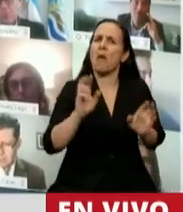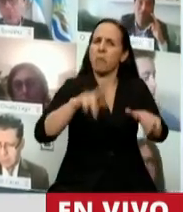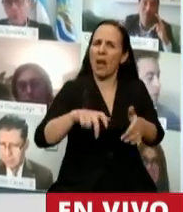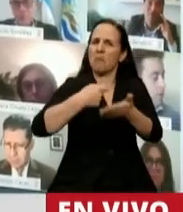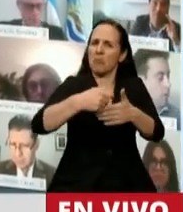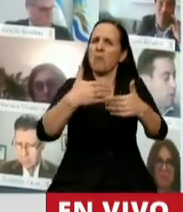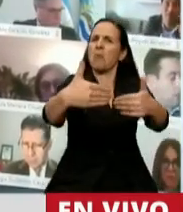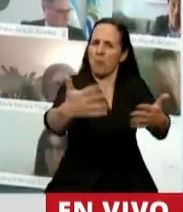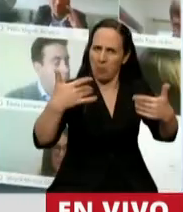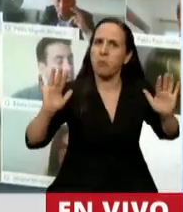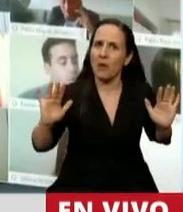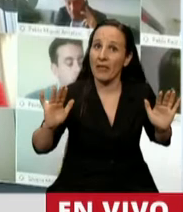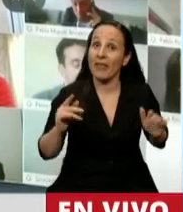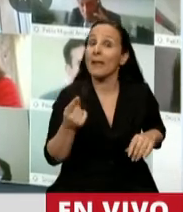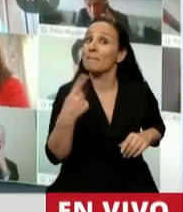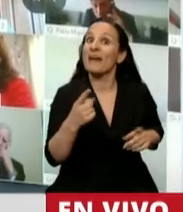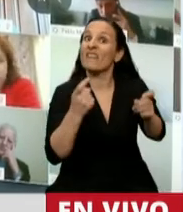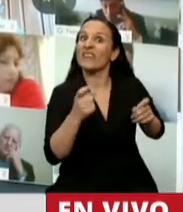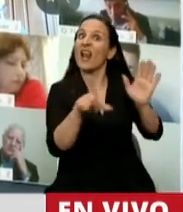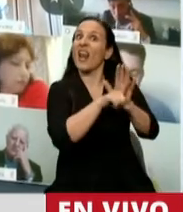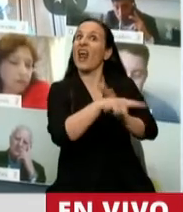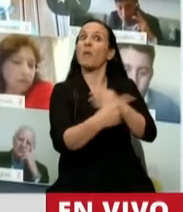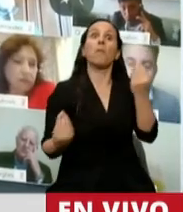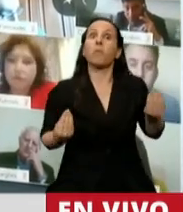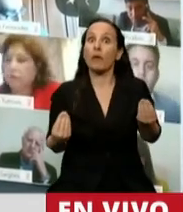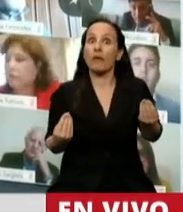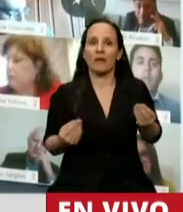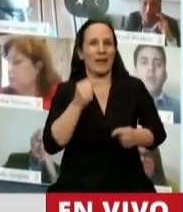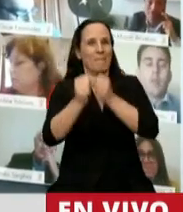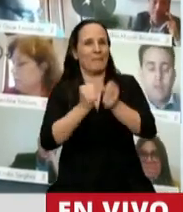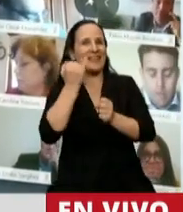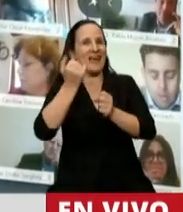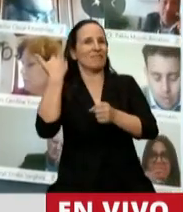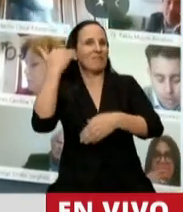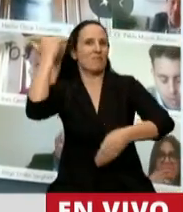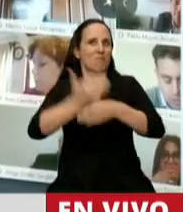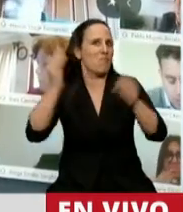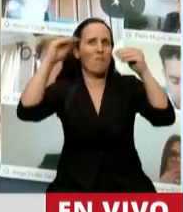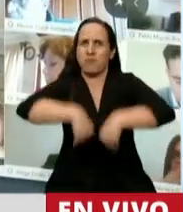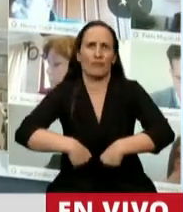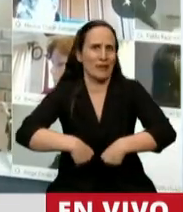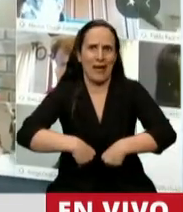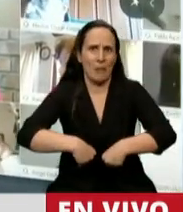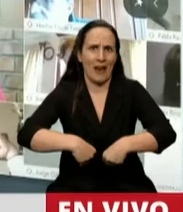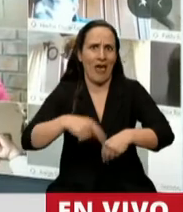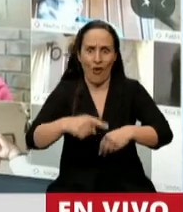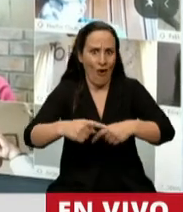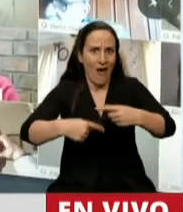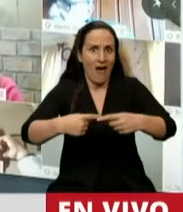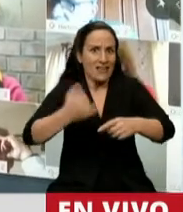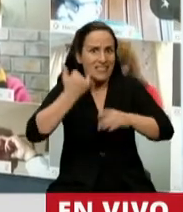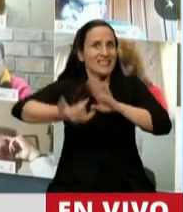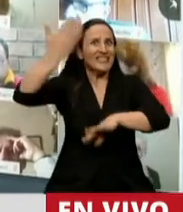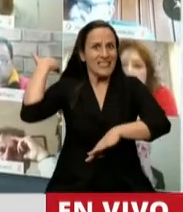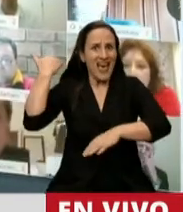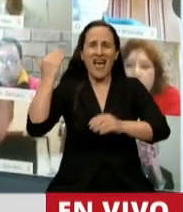Pero se necesita una ley porque hay que incluir a empresas quebradas sin continuidad, que ya fueron